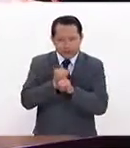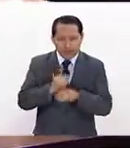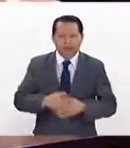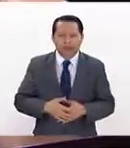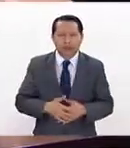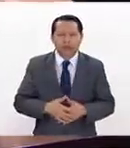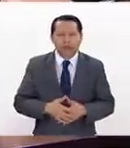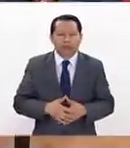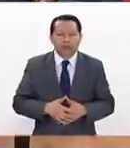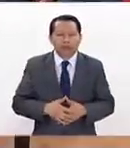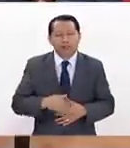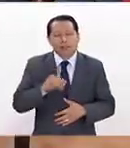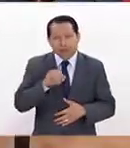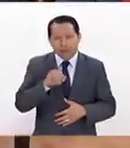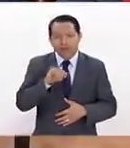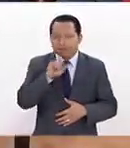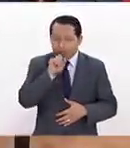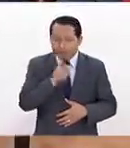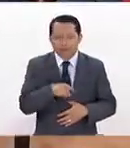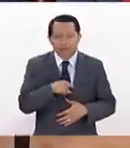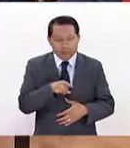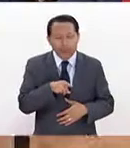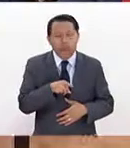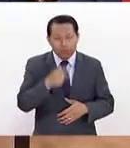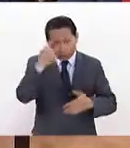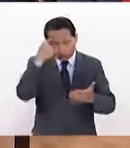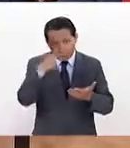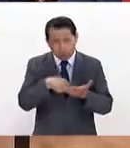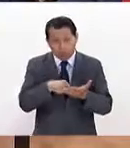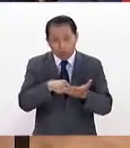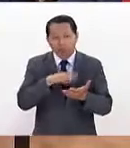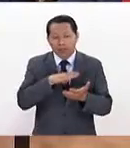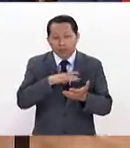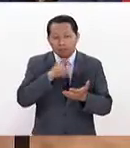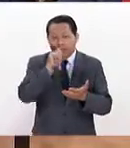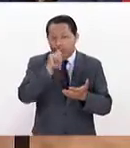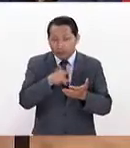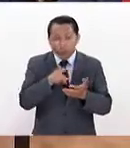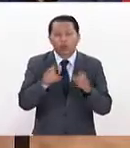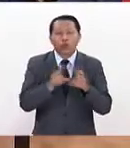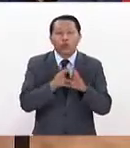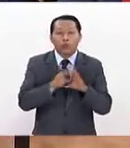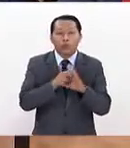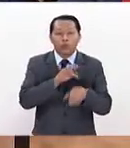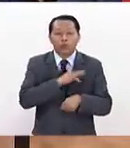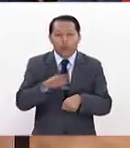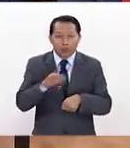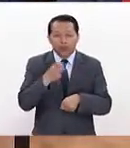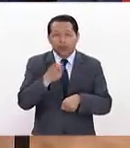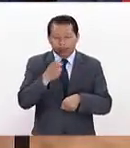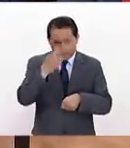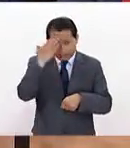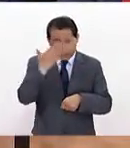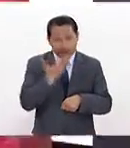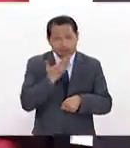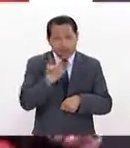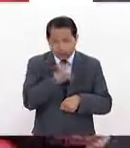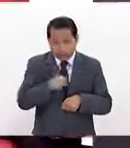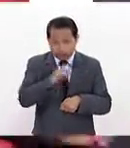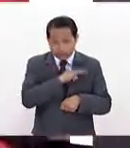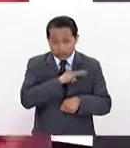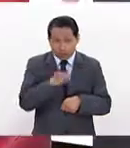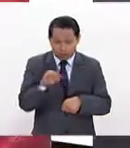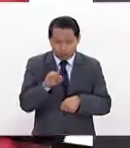Mira, desde luego que sí, Pati. Y yo creo que el simplemente desarrollar esa habilidad ya te forma.